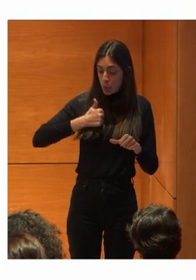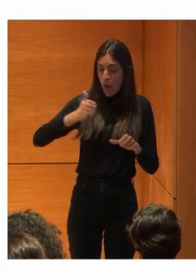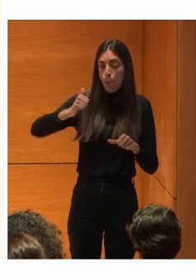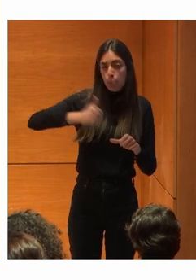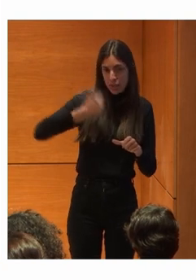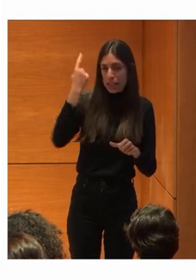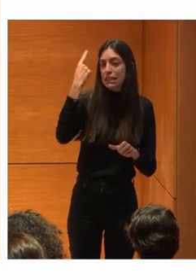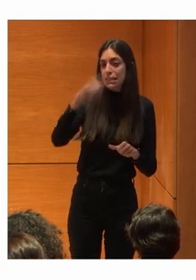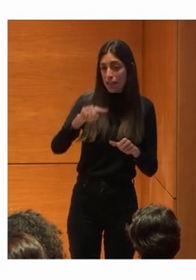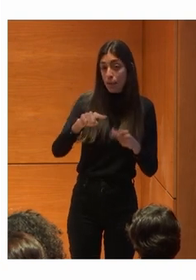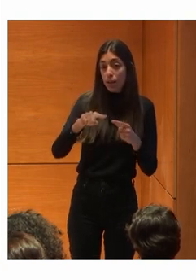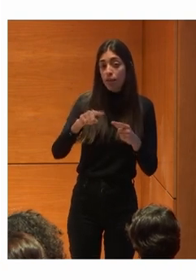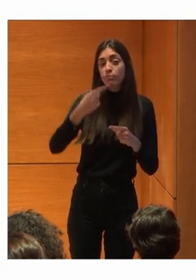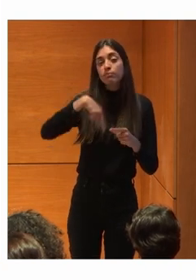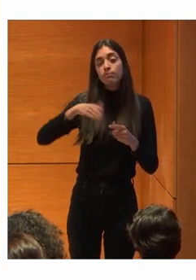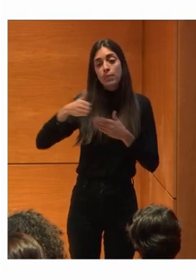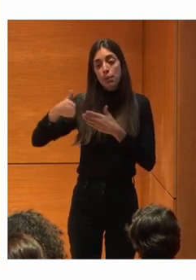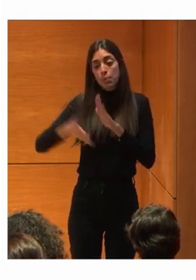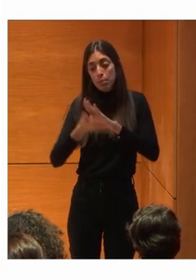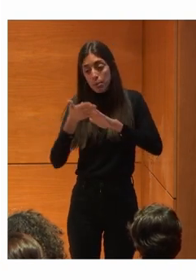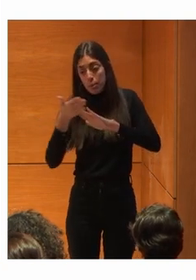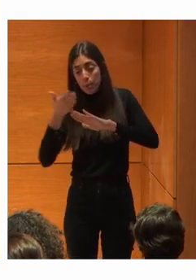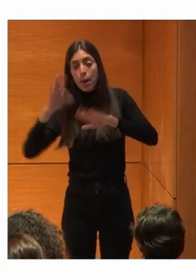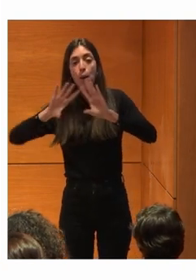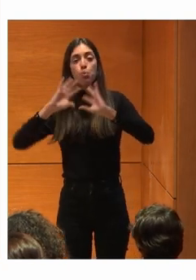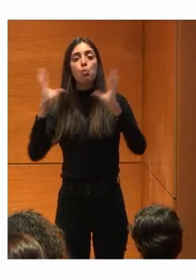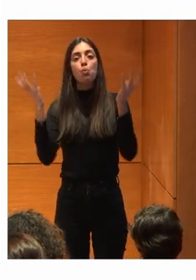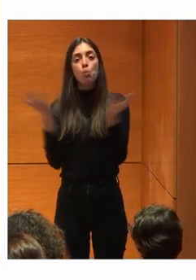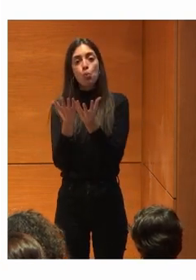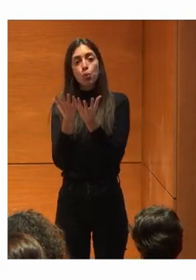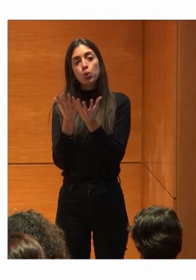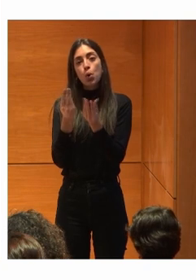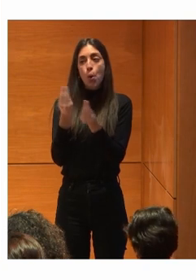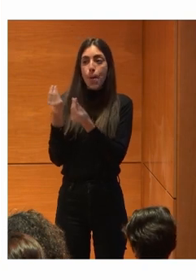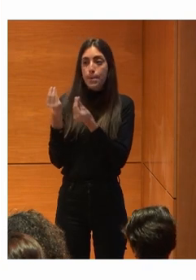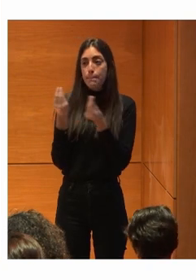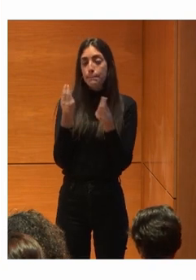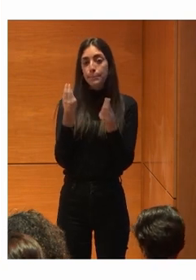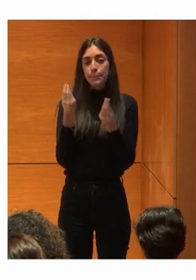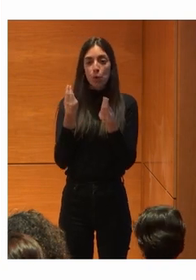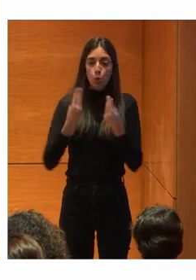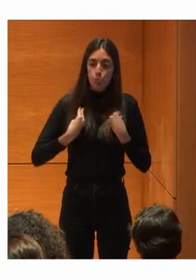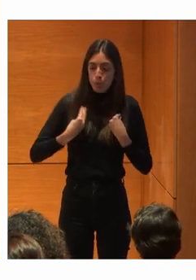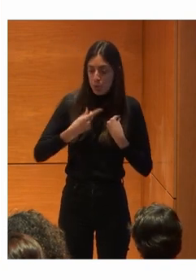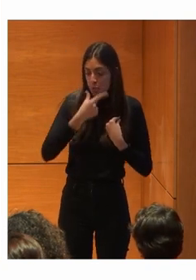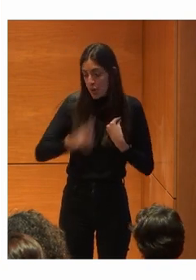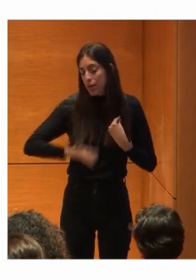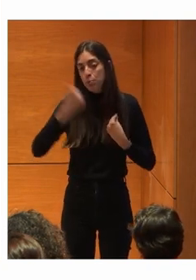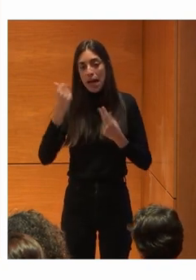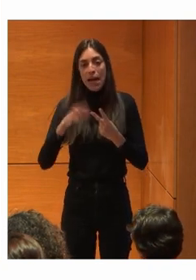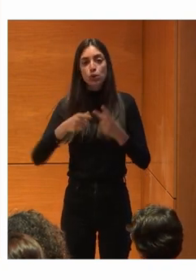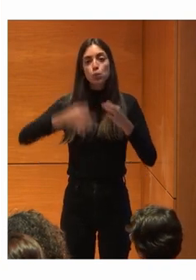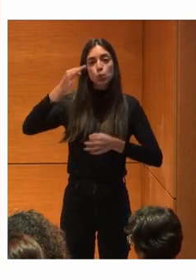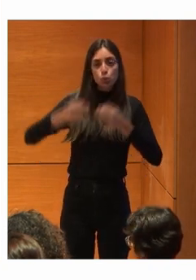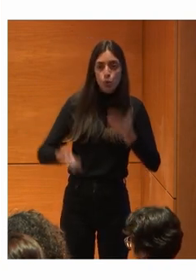Vamos a ir A un mundo Mucho más Vivible Mucho más justo Mucho más